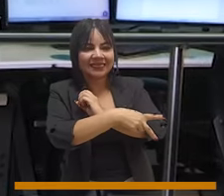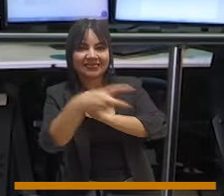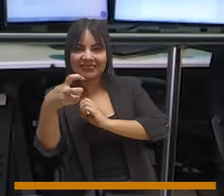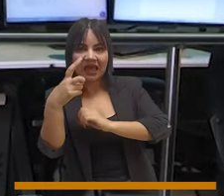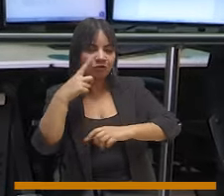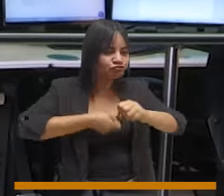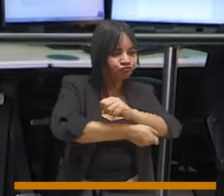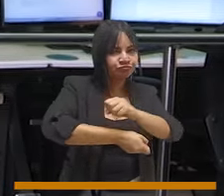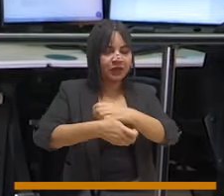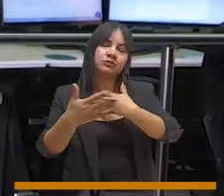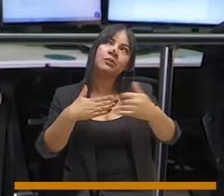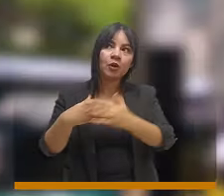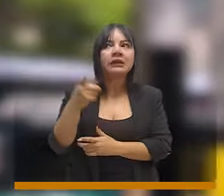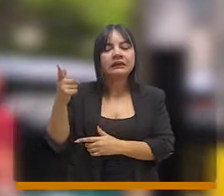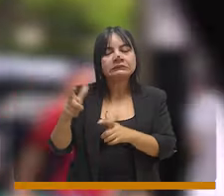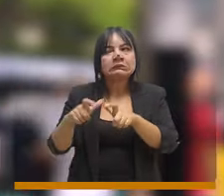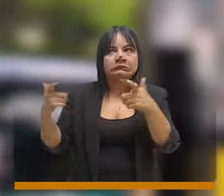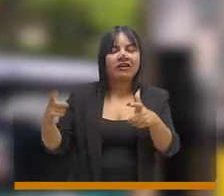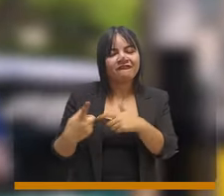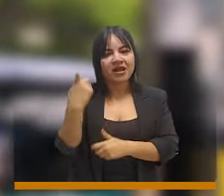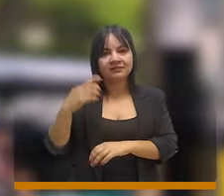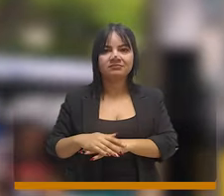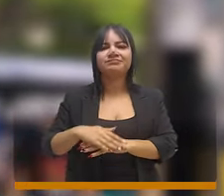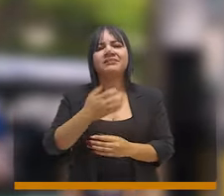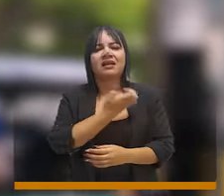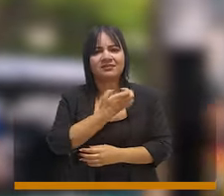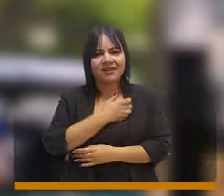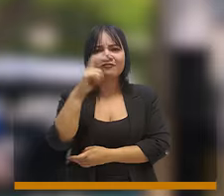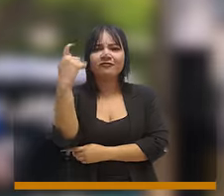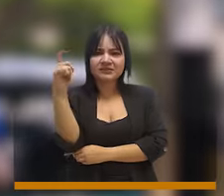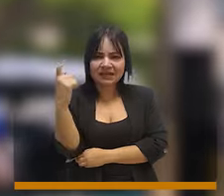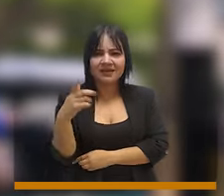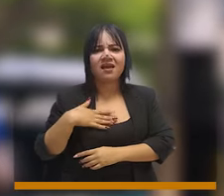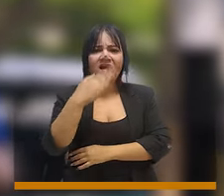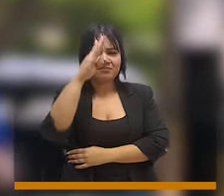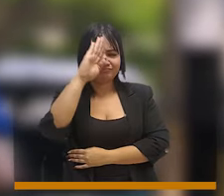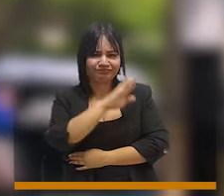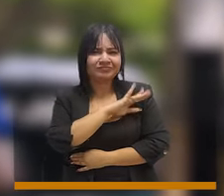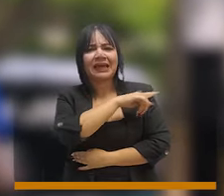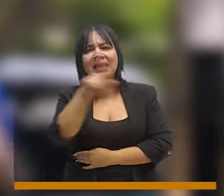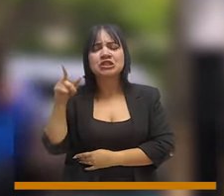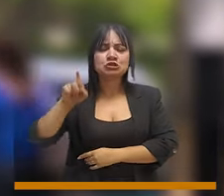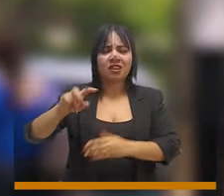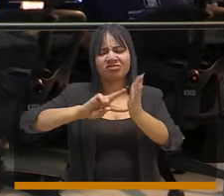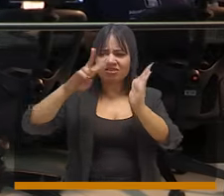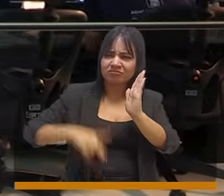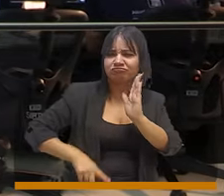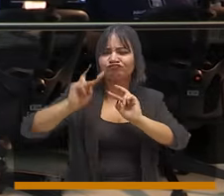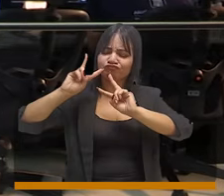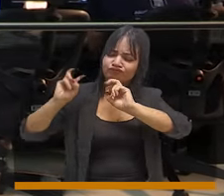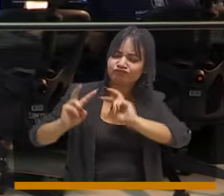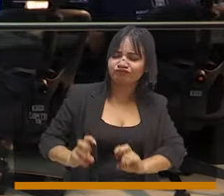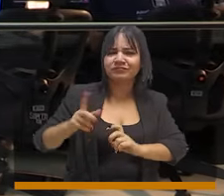de atraco. Pero el número sigue siendo muy alto. La alcaldía, la policía, la fiscalía tienen las herramientas a disposición. La tecnología,